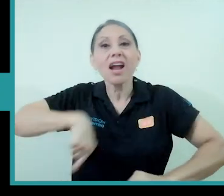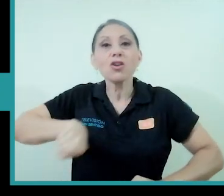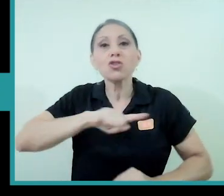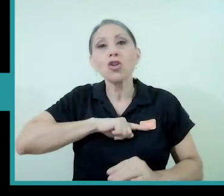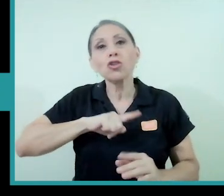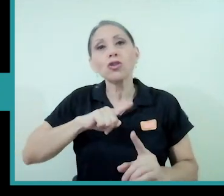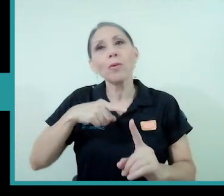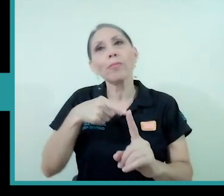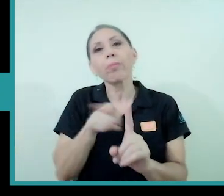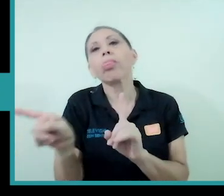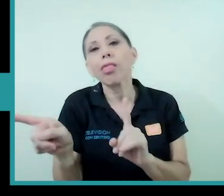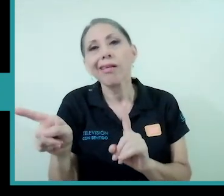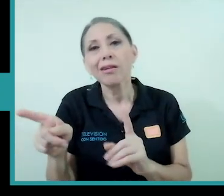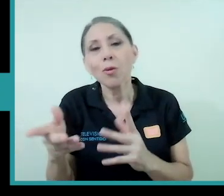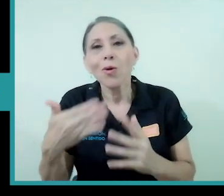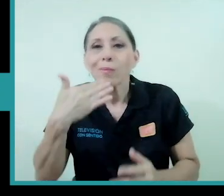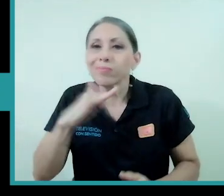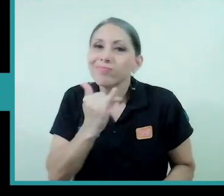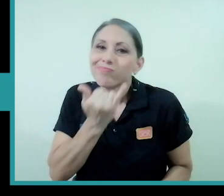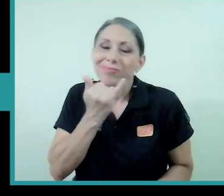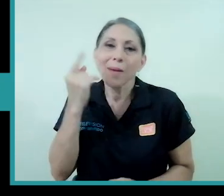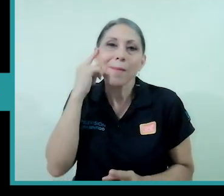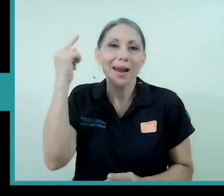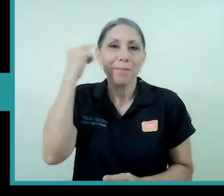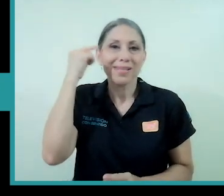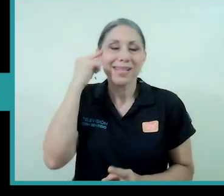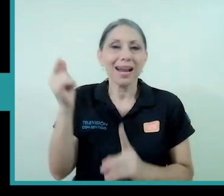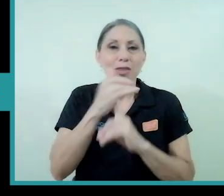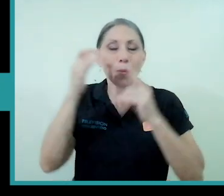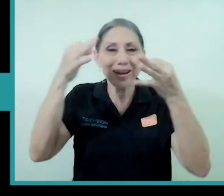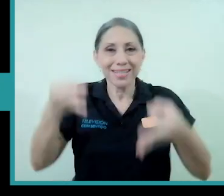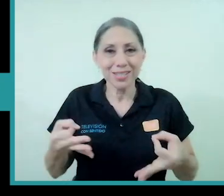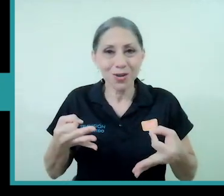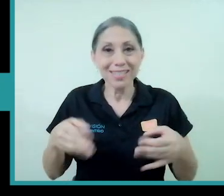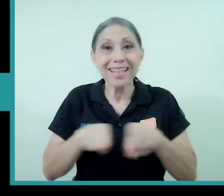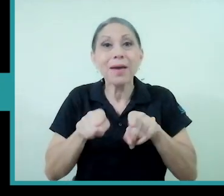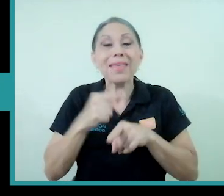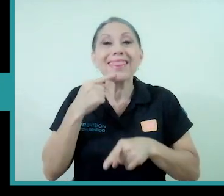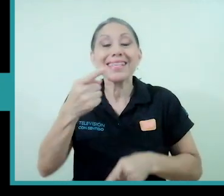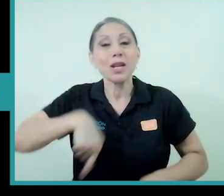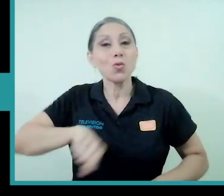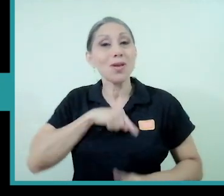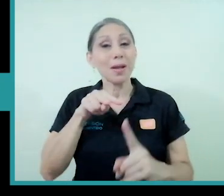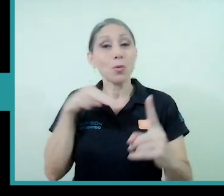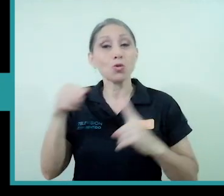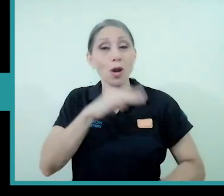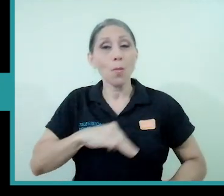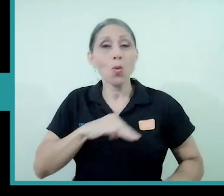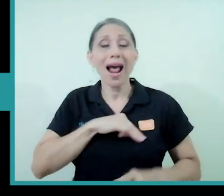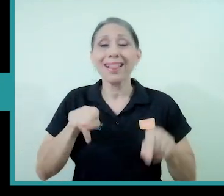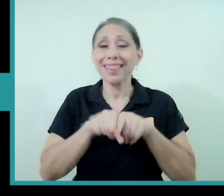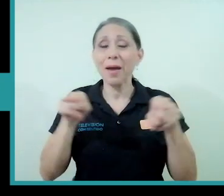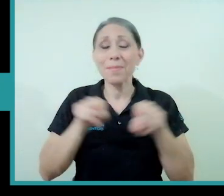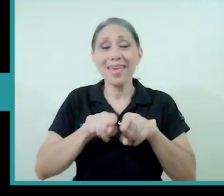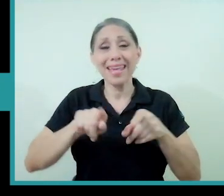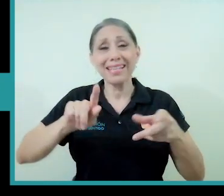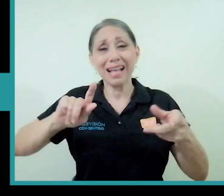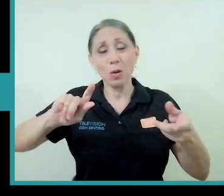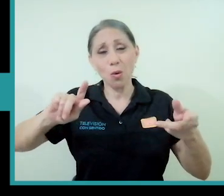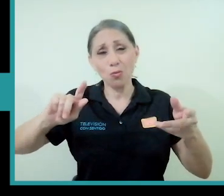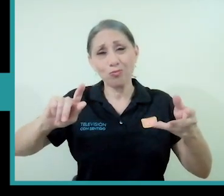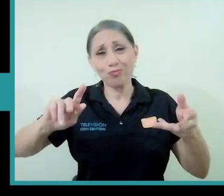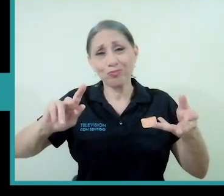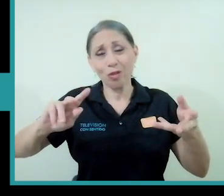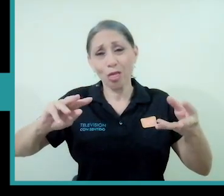decisiones que nuestra postura moral también está torcida entonces que difícil es desmontar por ejemplo